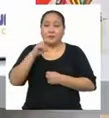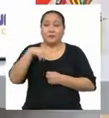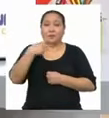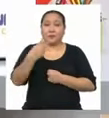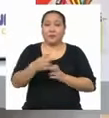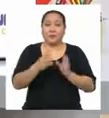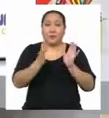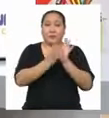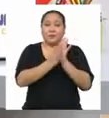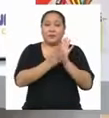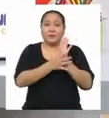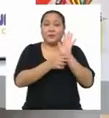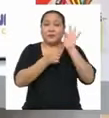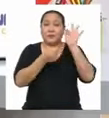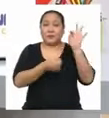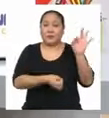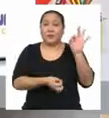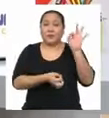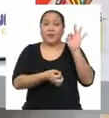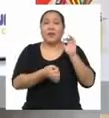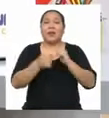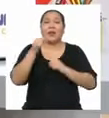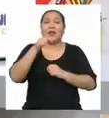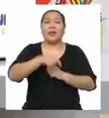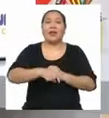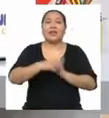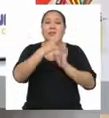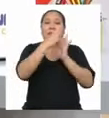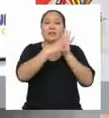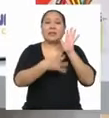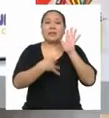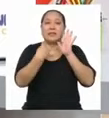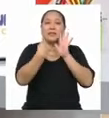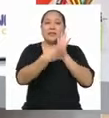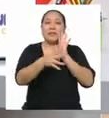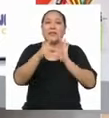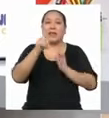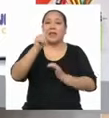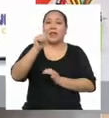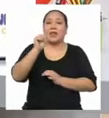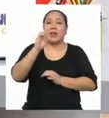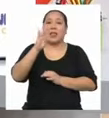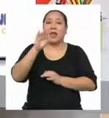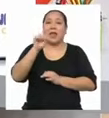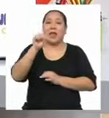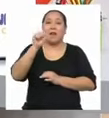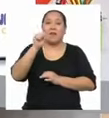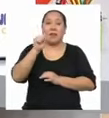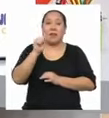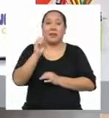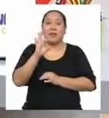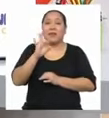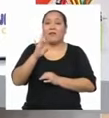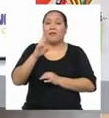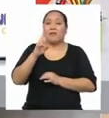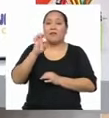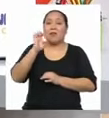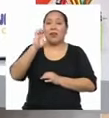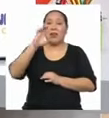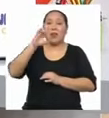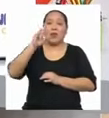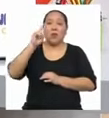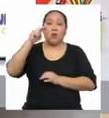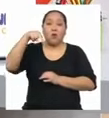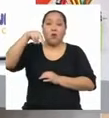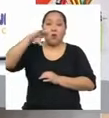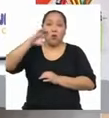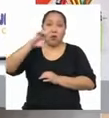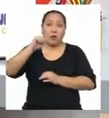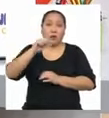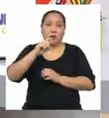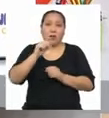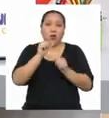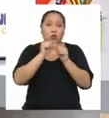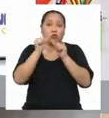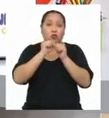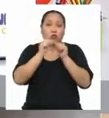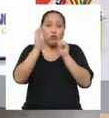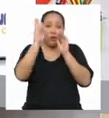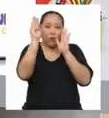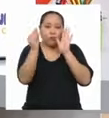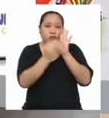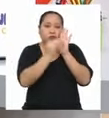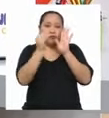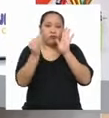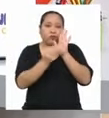tengo las tablas de frecuencias donde organizamos todos los datos recogidos en las encuestas Son